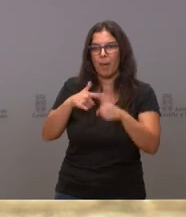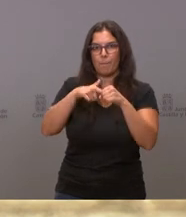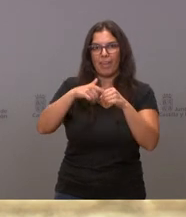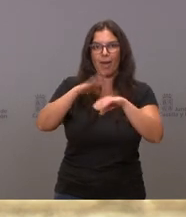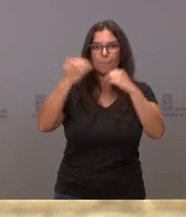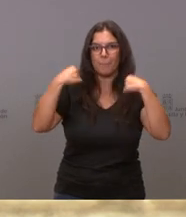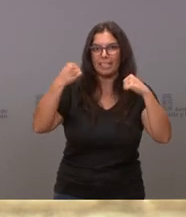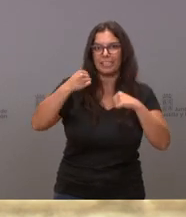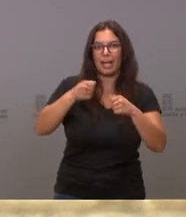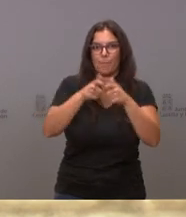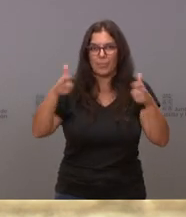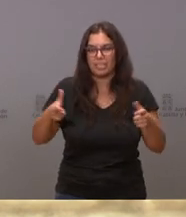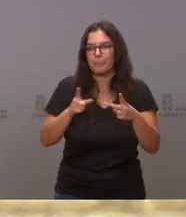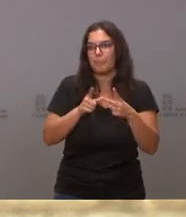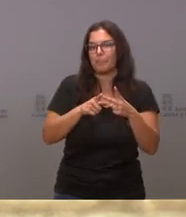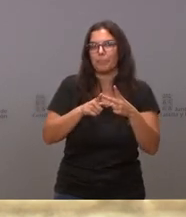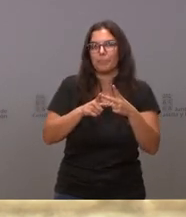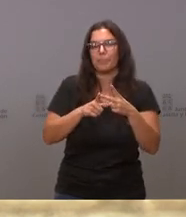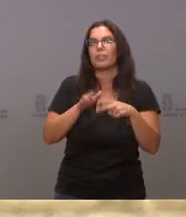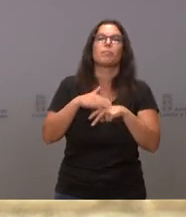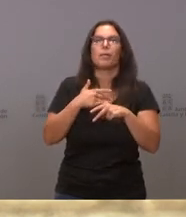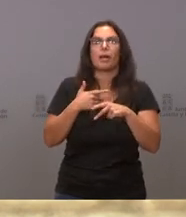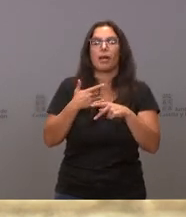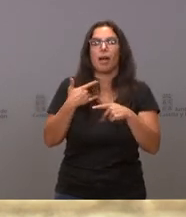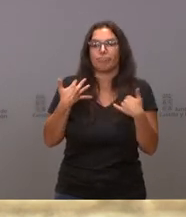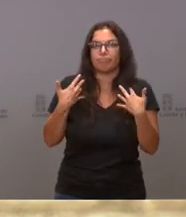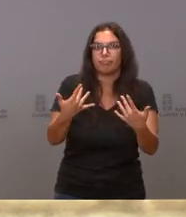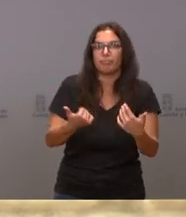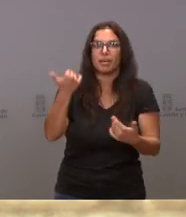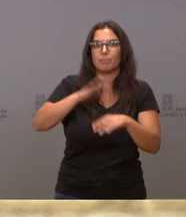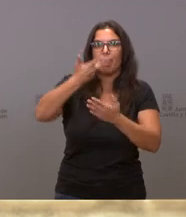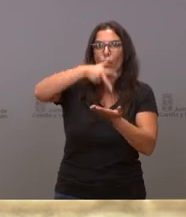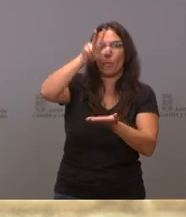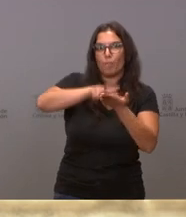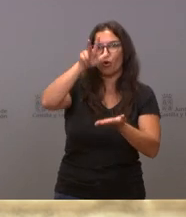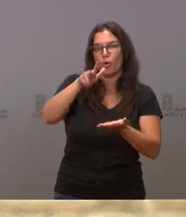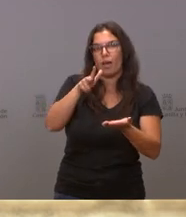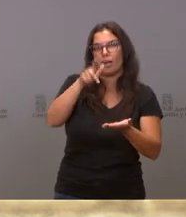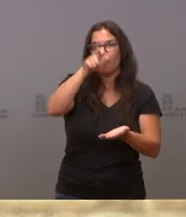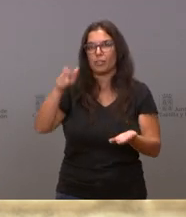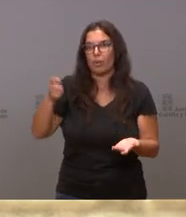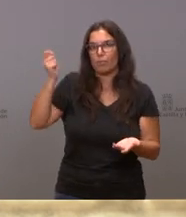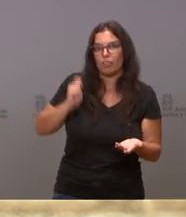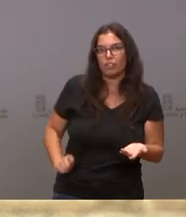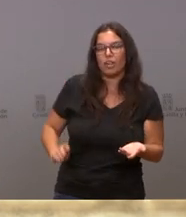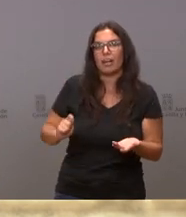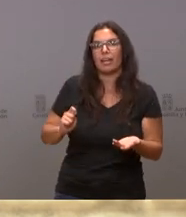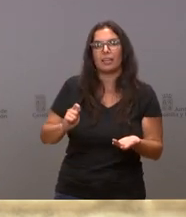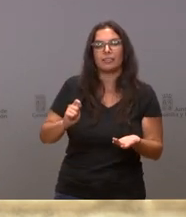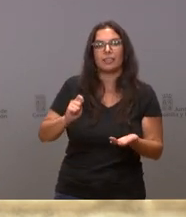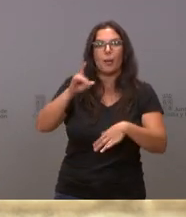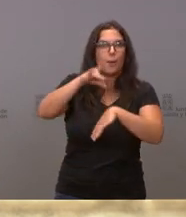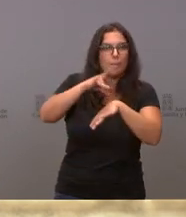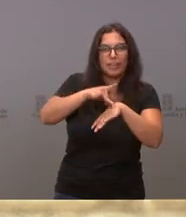MIR, para dar mayor agilidad y rapidez en la homologación de profesionales especialistas